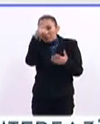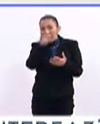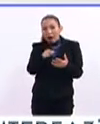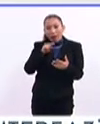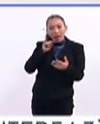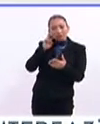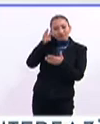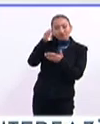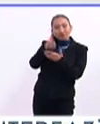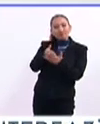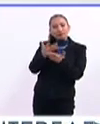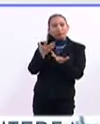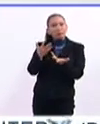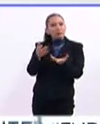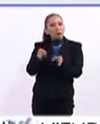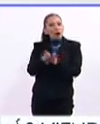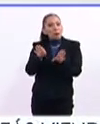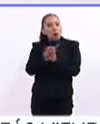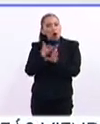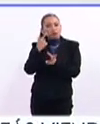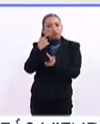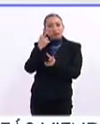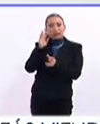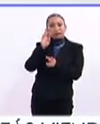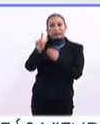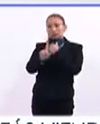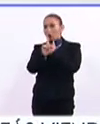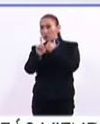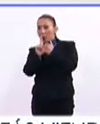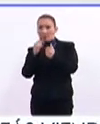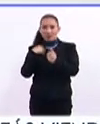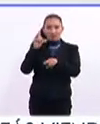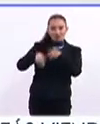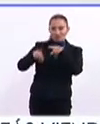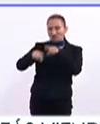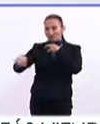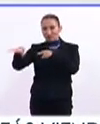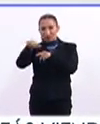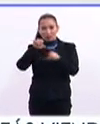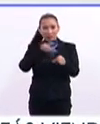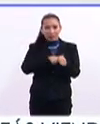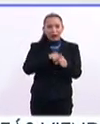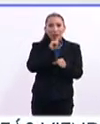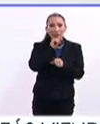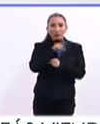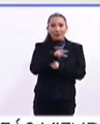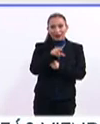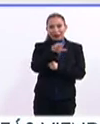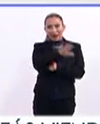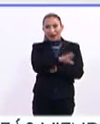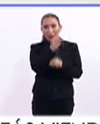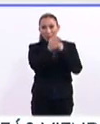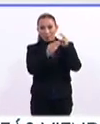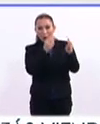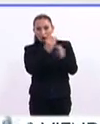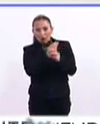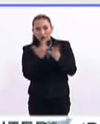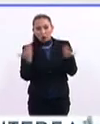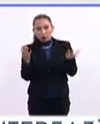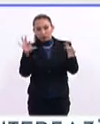pues de alguna forma vencer los retos que nos presenta la sociedad y también el mundo